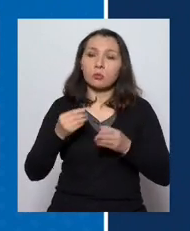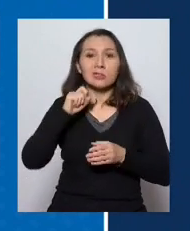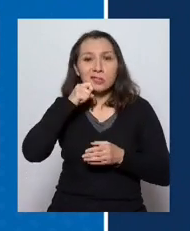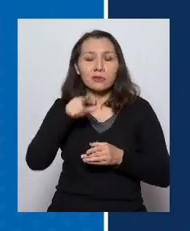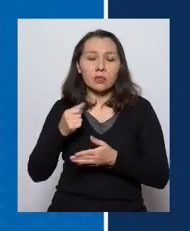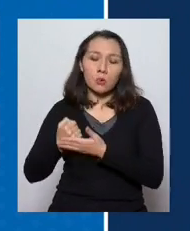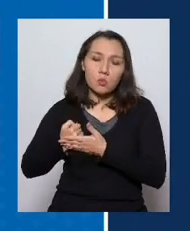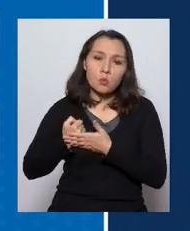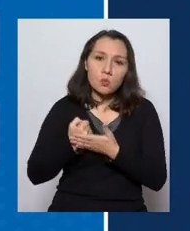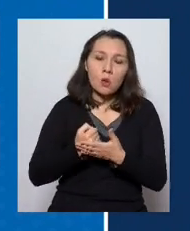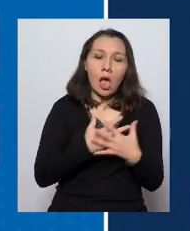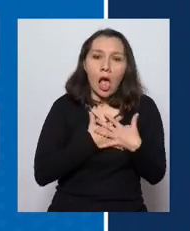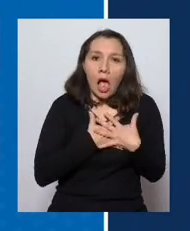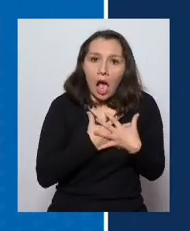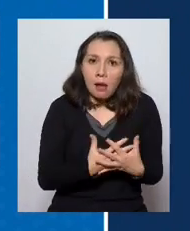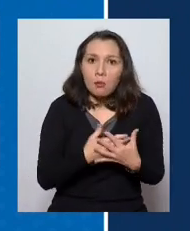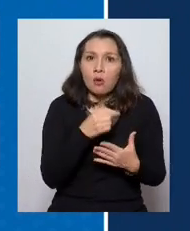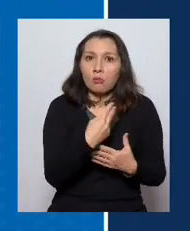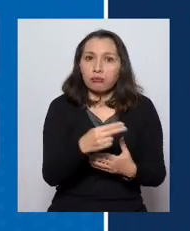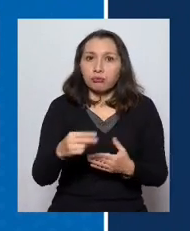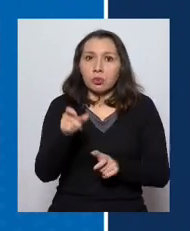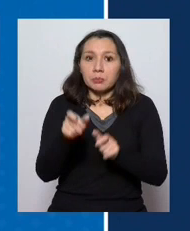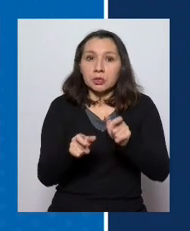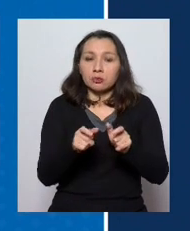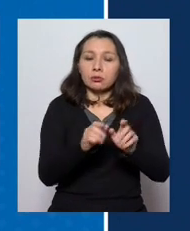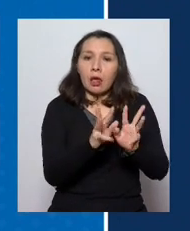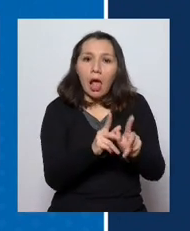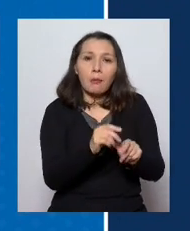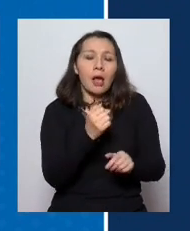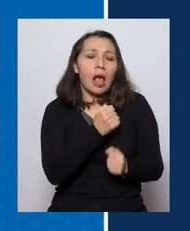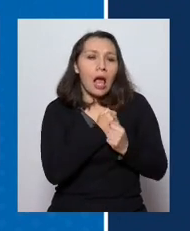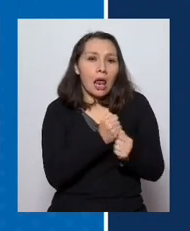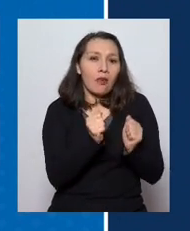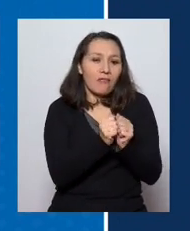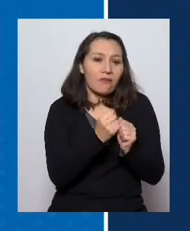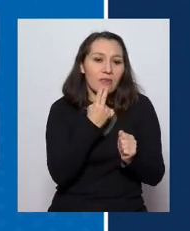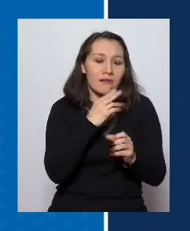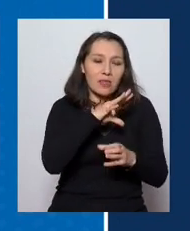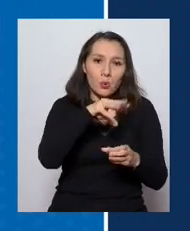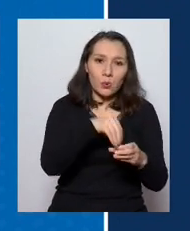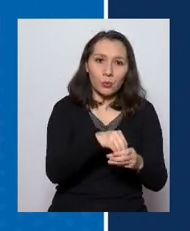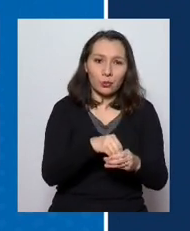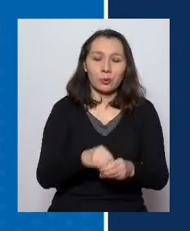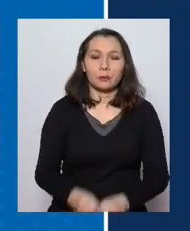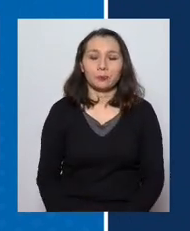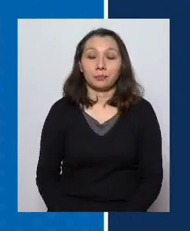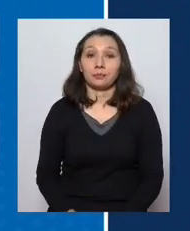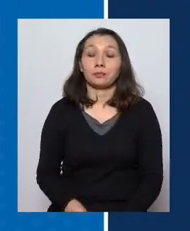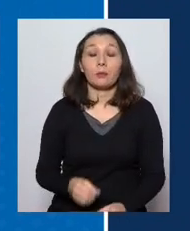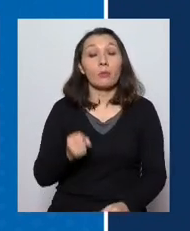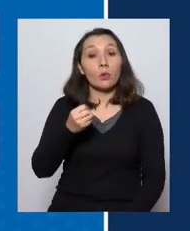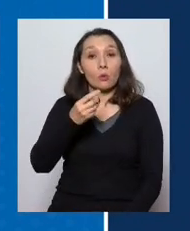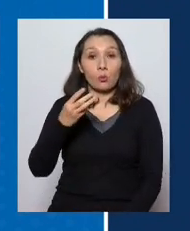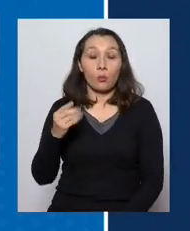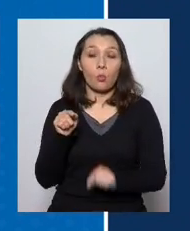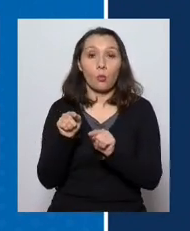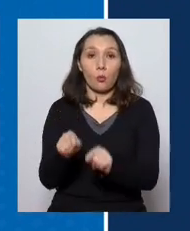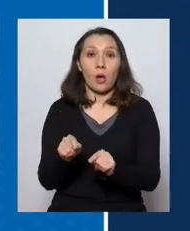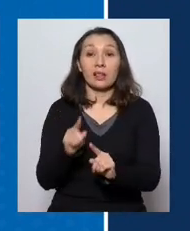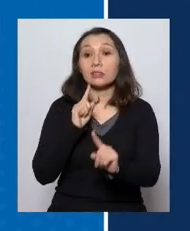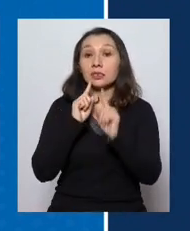solidaridad de amor por quienes están y por quienes viven con él. En cuanto a la cantidad de